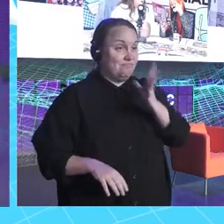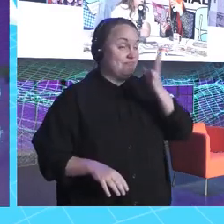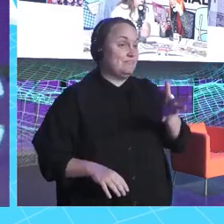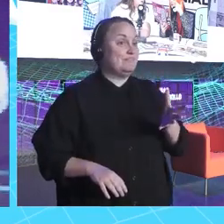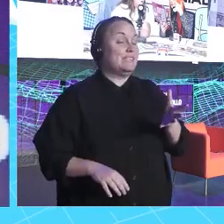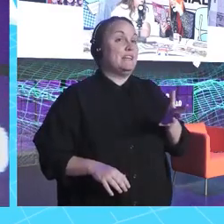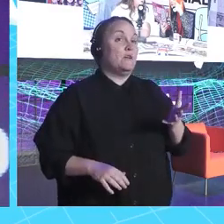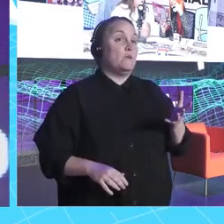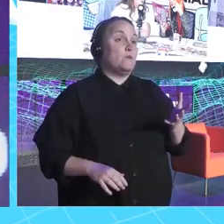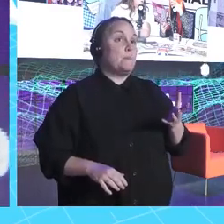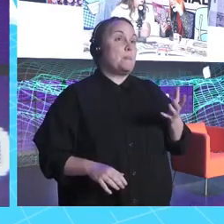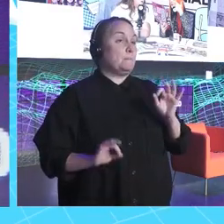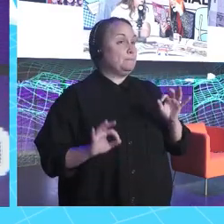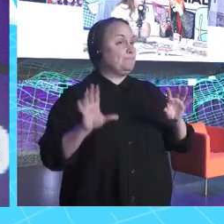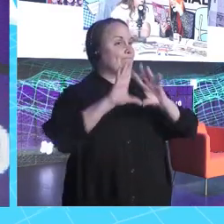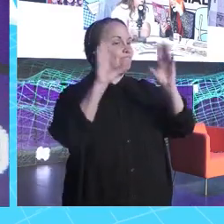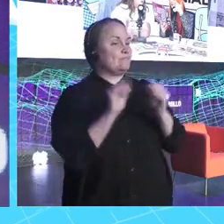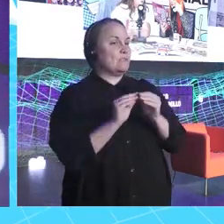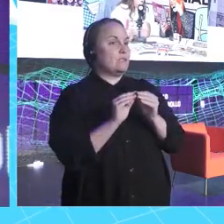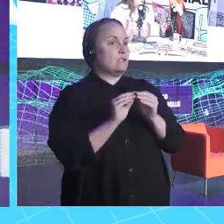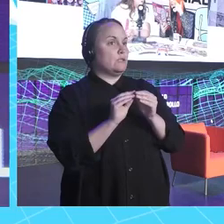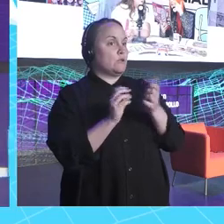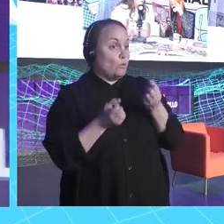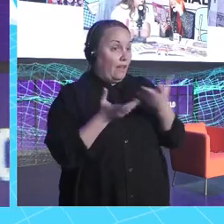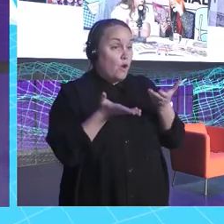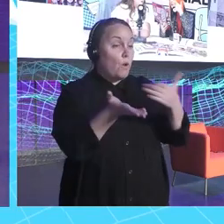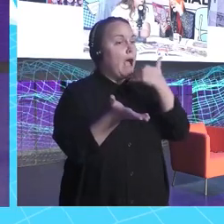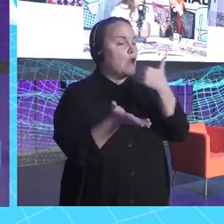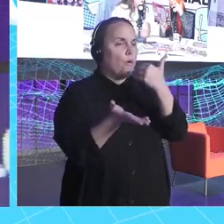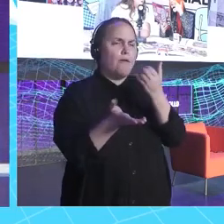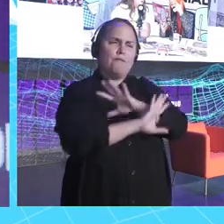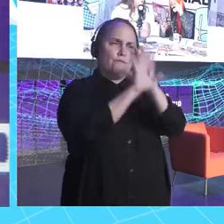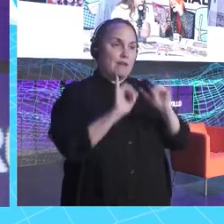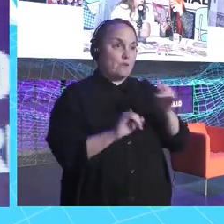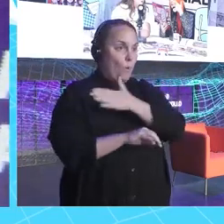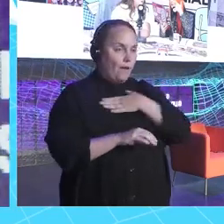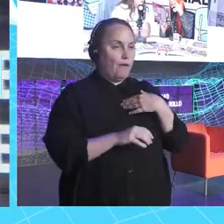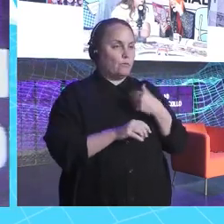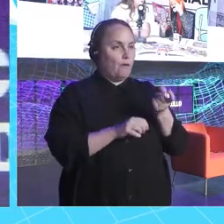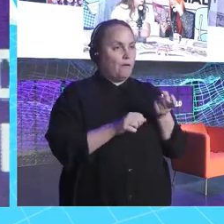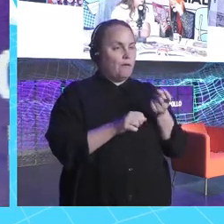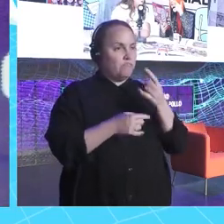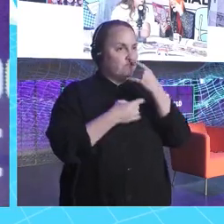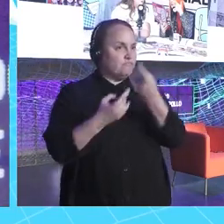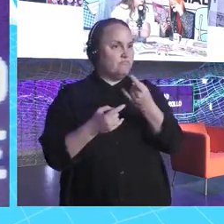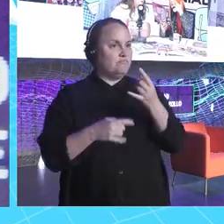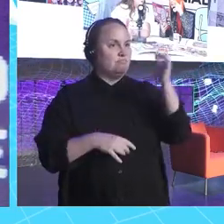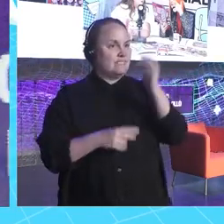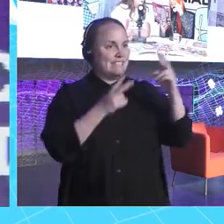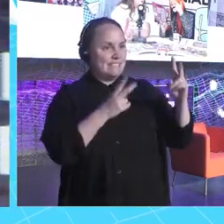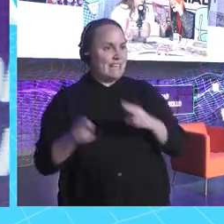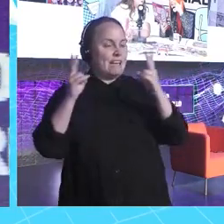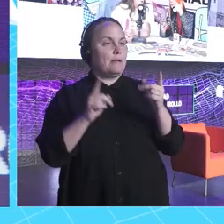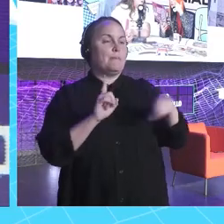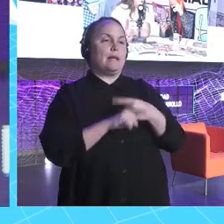Si algo bueno te saca de eso, feliz, porque es mi único cometido. En plan, que la gente se enganche a series, que sienta su lugar seguro. Porque yo me he